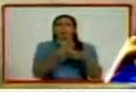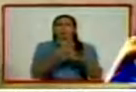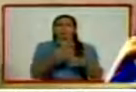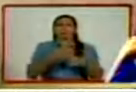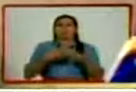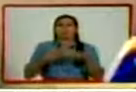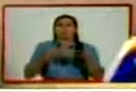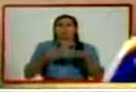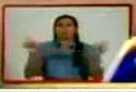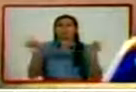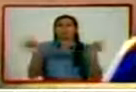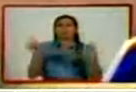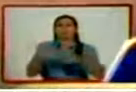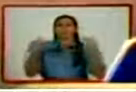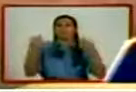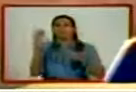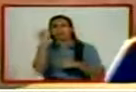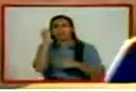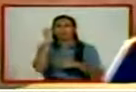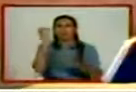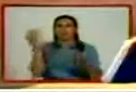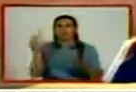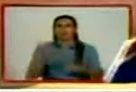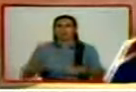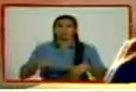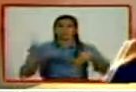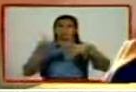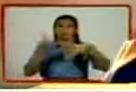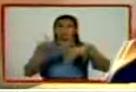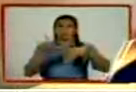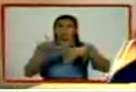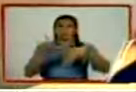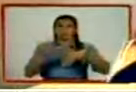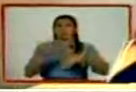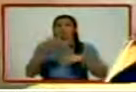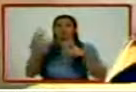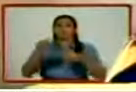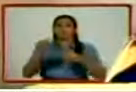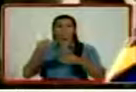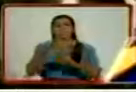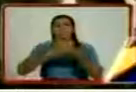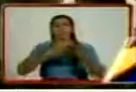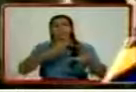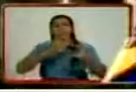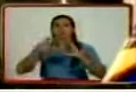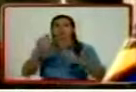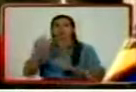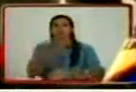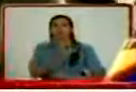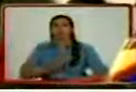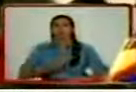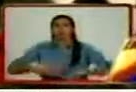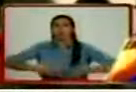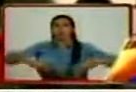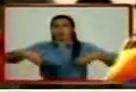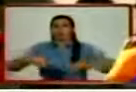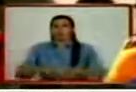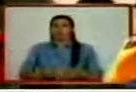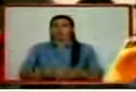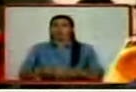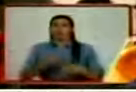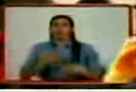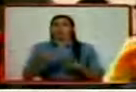que los medios de comunicación en América Latina han sido propiedad de los oligarcas. Se trata de negocios privados,